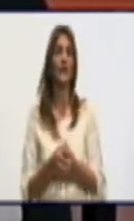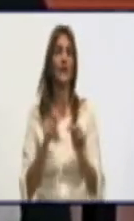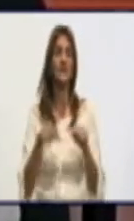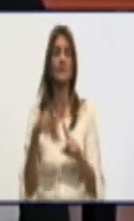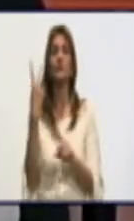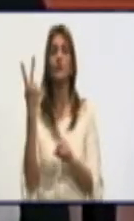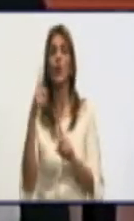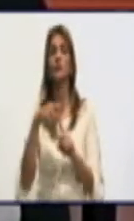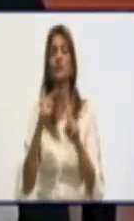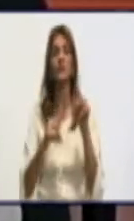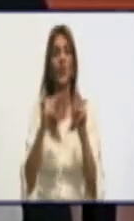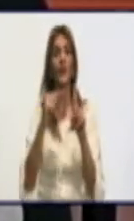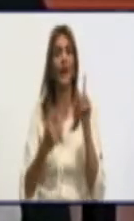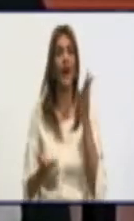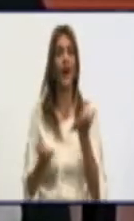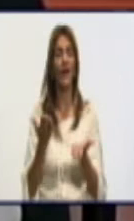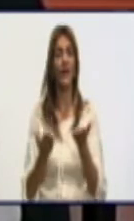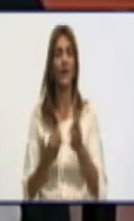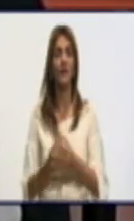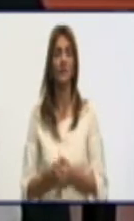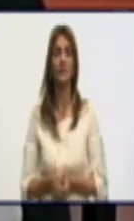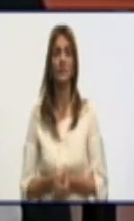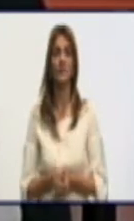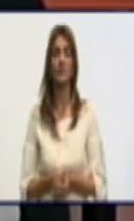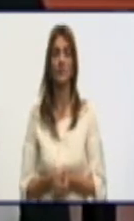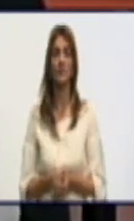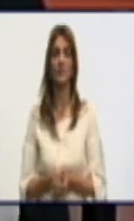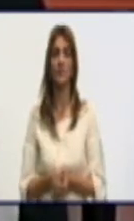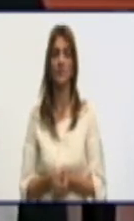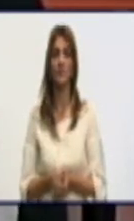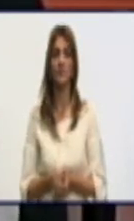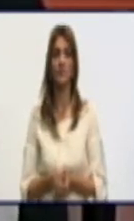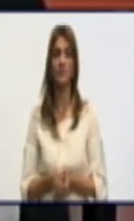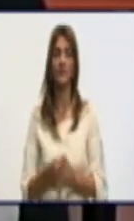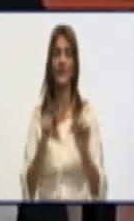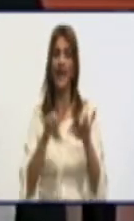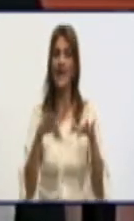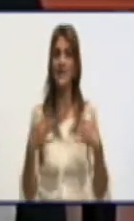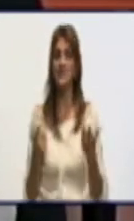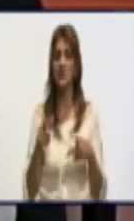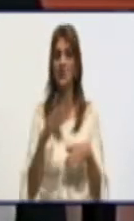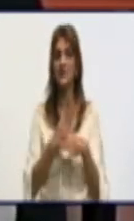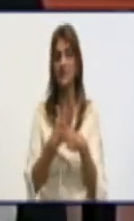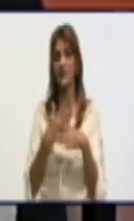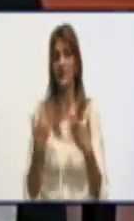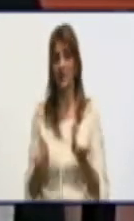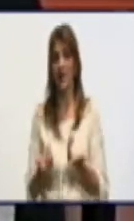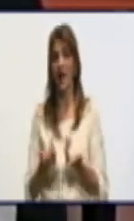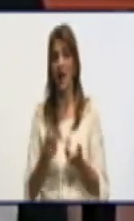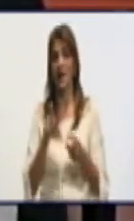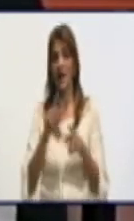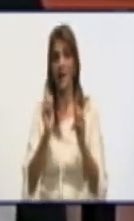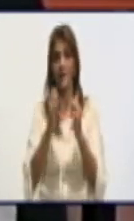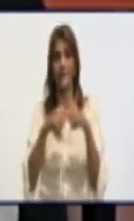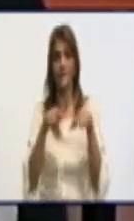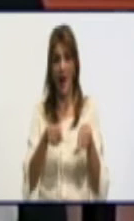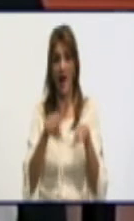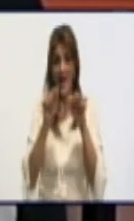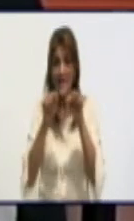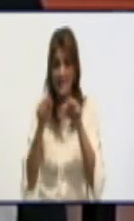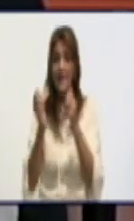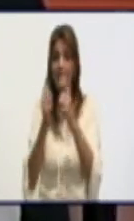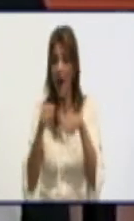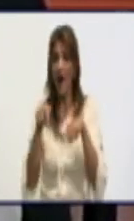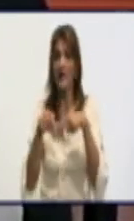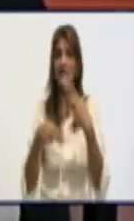toneladas que le pasamos entonces para la industria alimentaria. ¿Qué esto significa? Que nuestro pan, ese que estamos elaborando